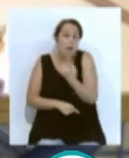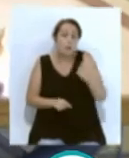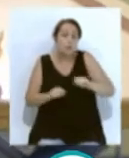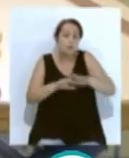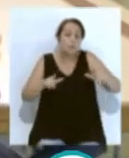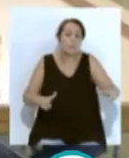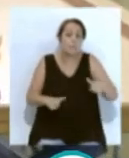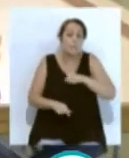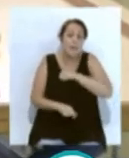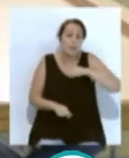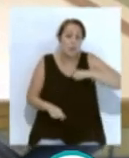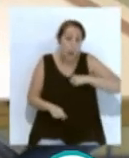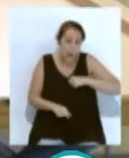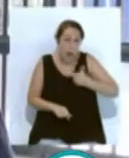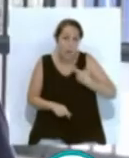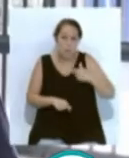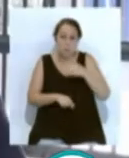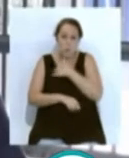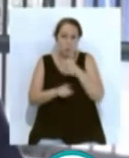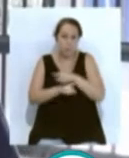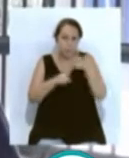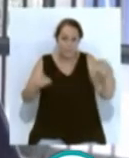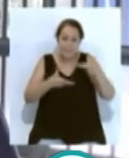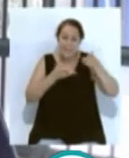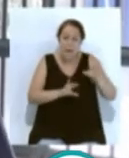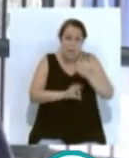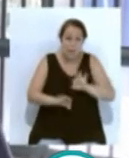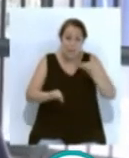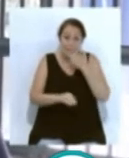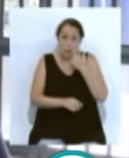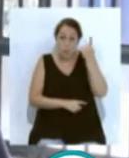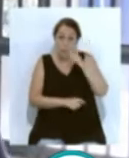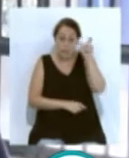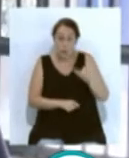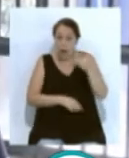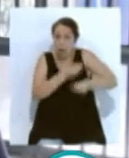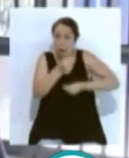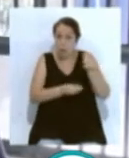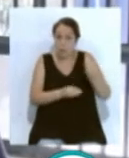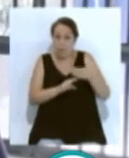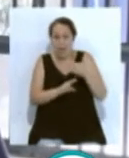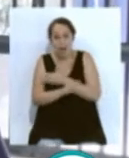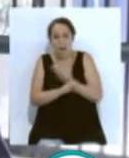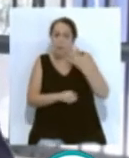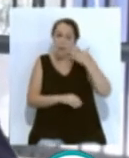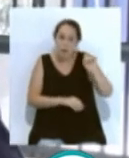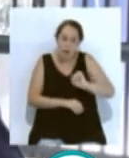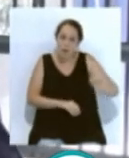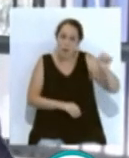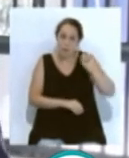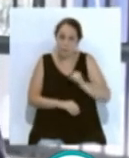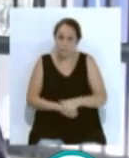durante todo el curso y donde no se sentará nadie y si lo hiciera alguien sería desinfectado inmediatamente antes del nuevo uso. Y